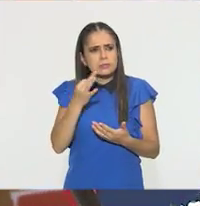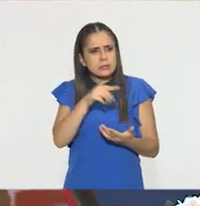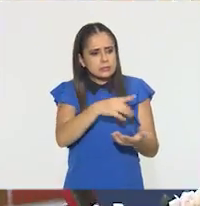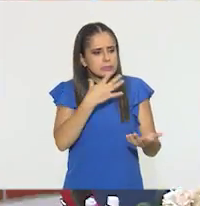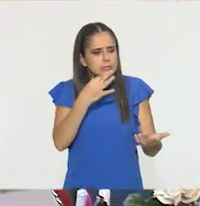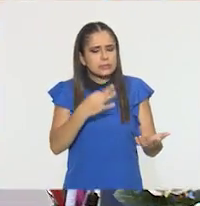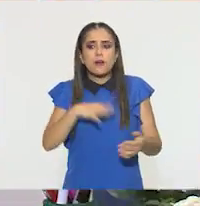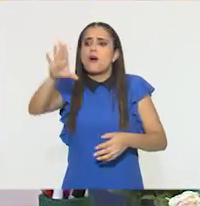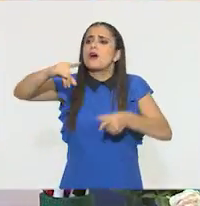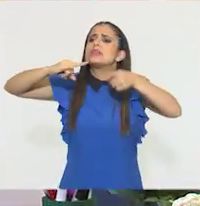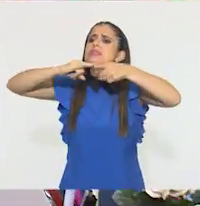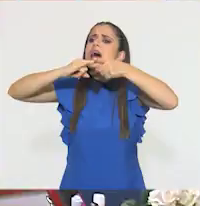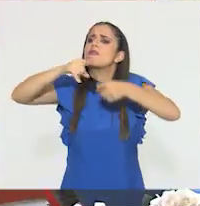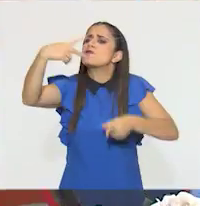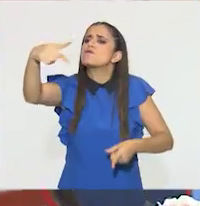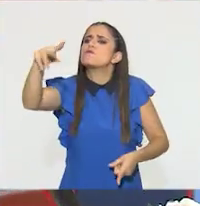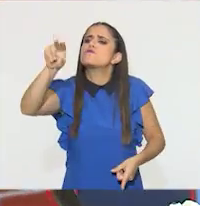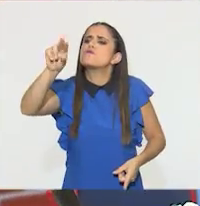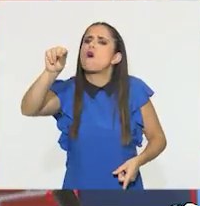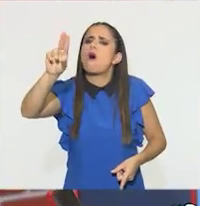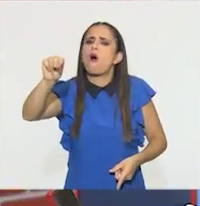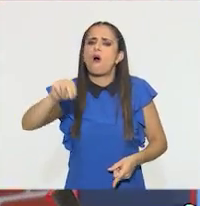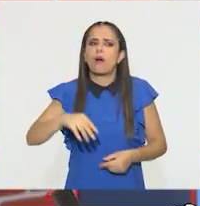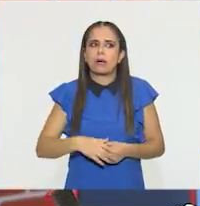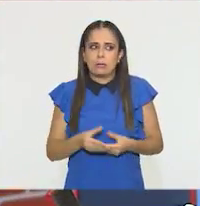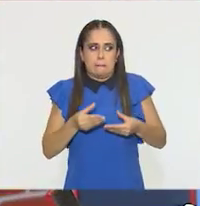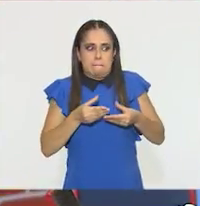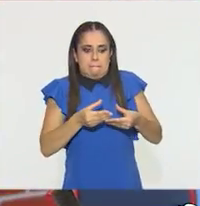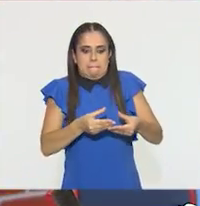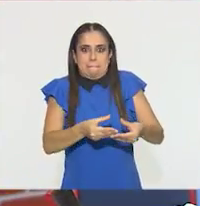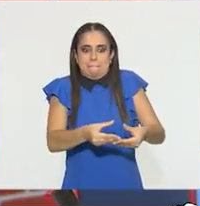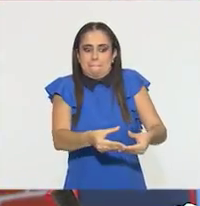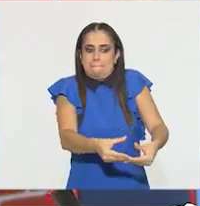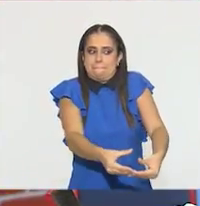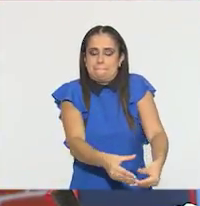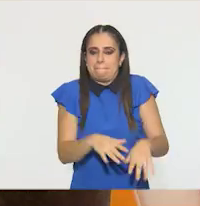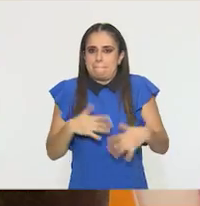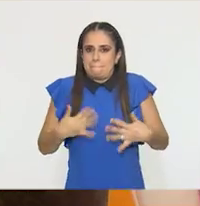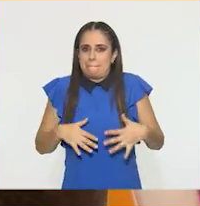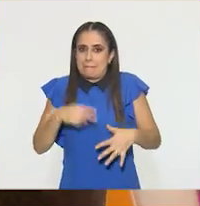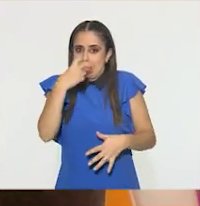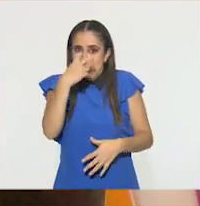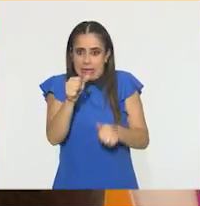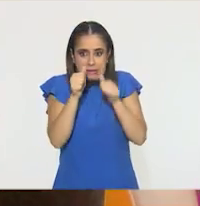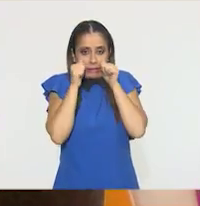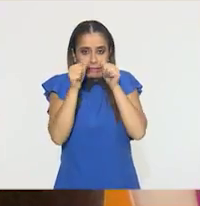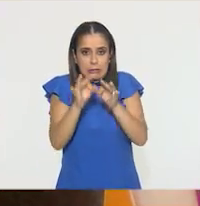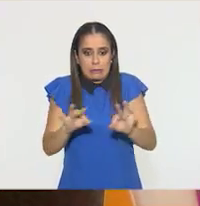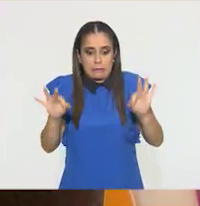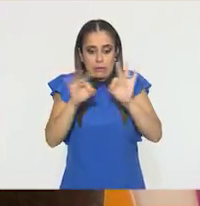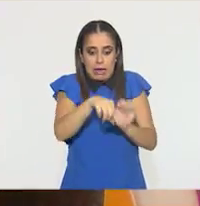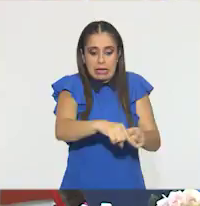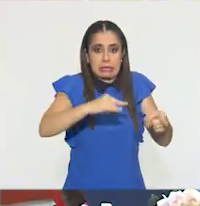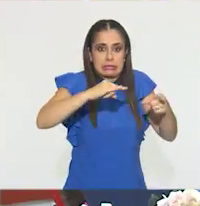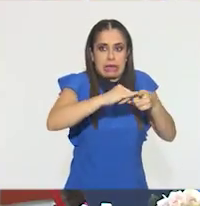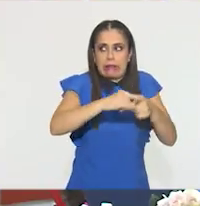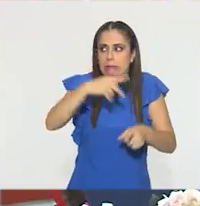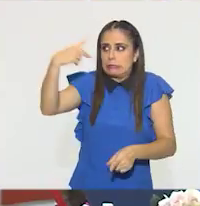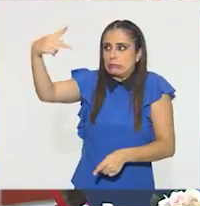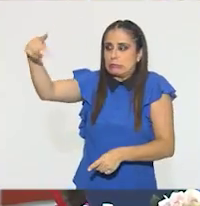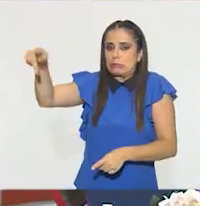es tuyo! Sí, perdón. Ya ven cómo es importante la atención. Casi me como el sándwich de alguien.